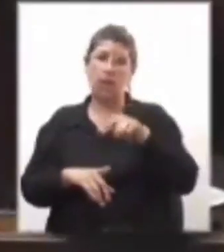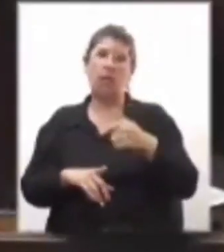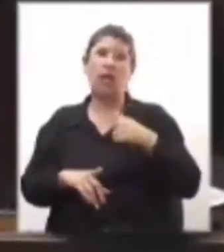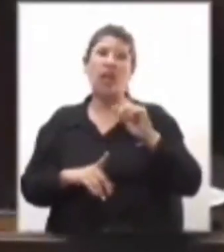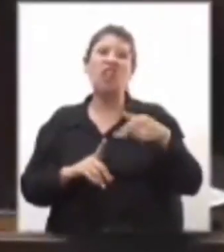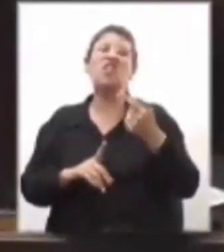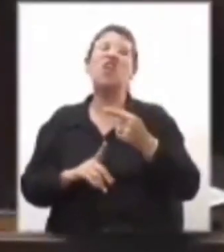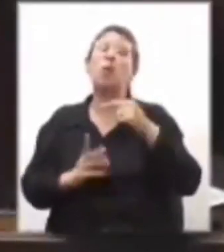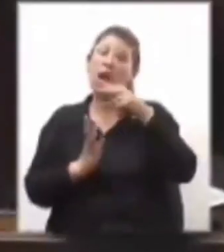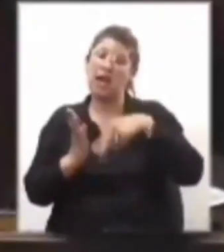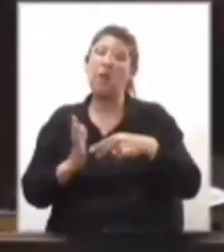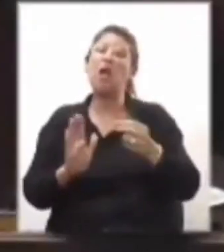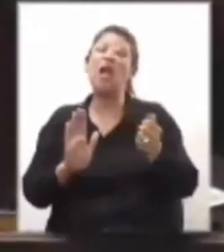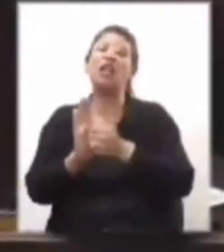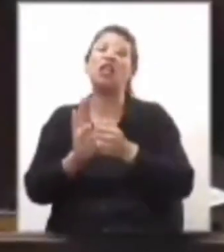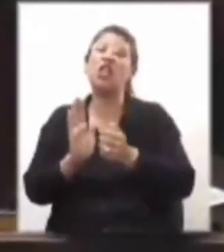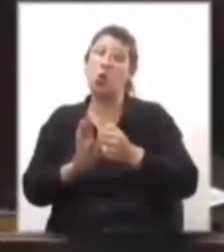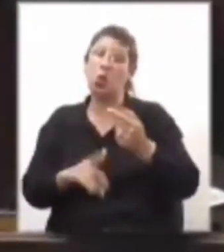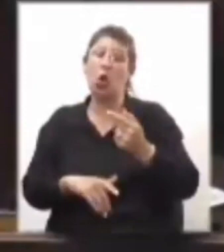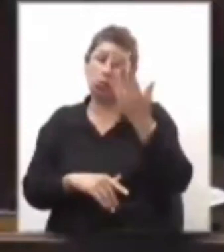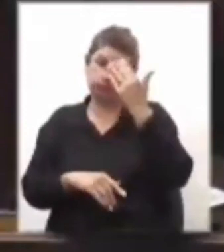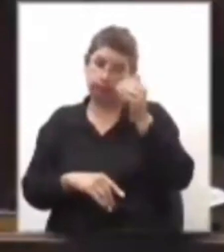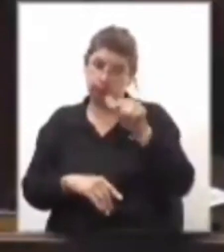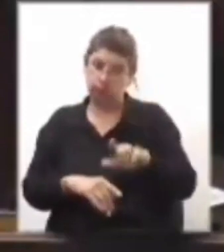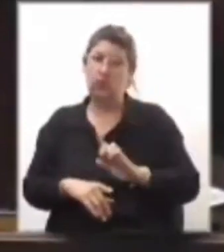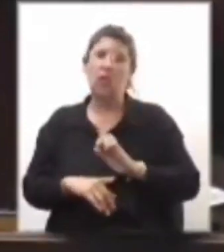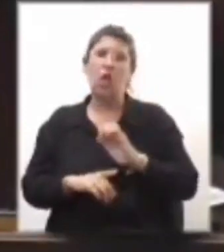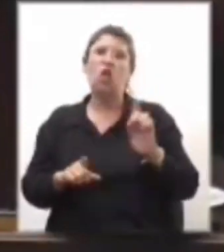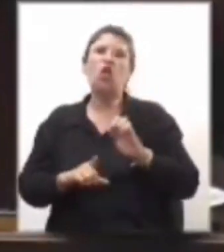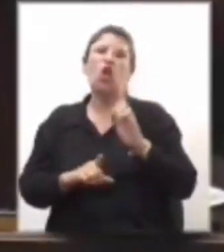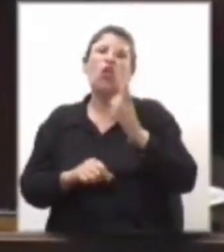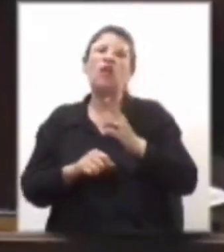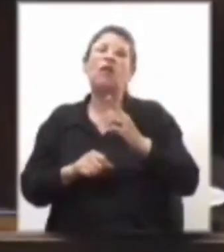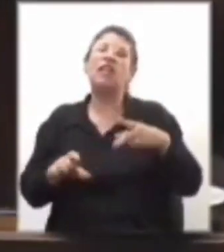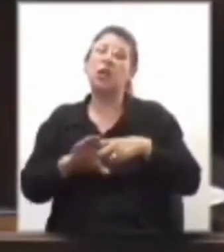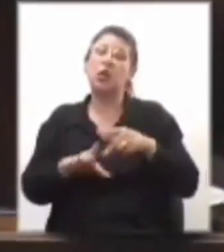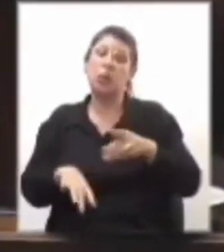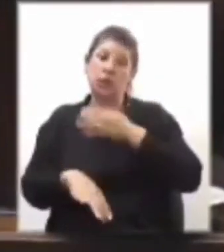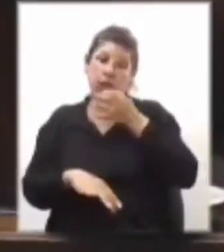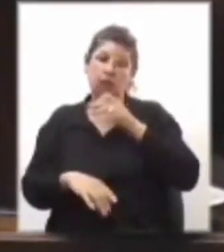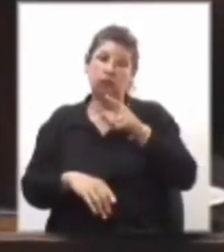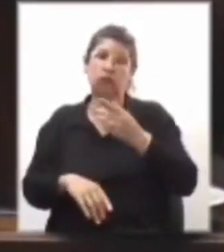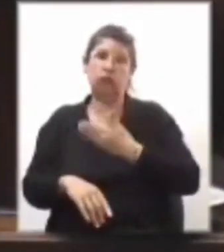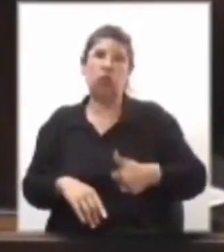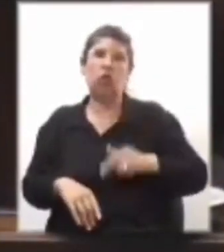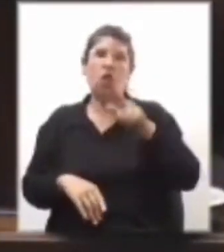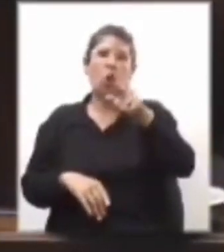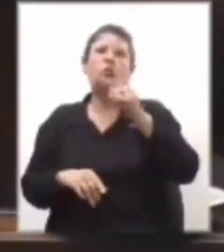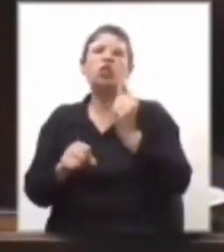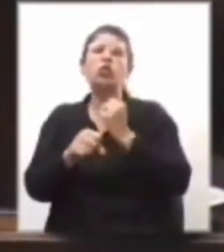el artículo llamándome al orden. No debería interrumpirme en el uso de la palabra, Presidenta. Usted en su tarea y yo en la mía.